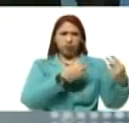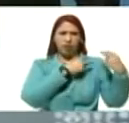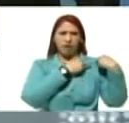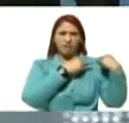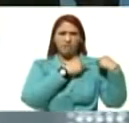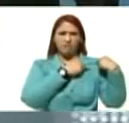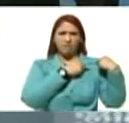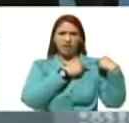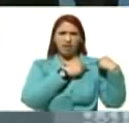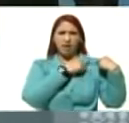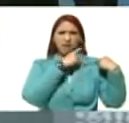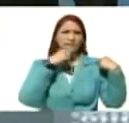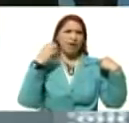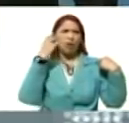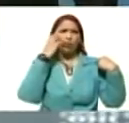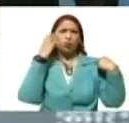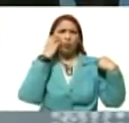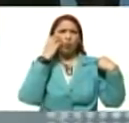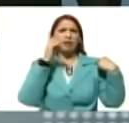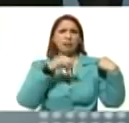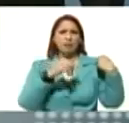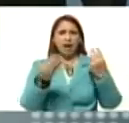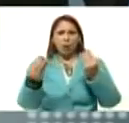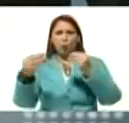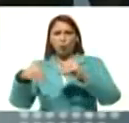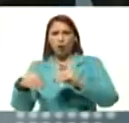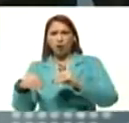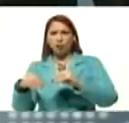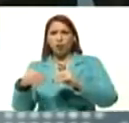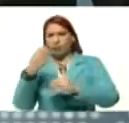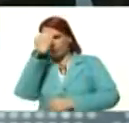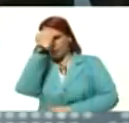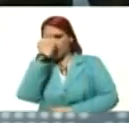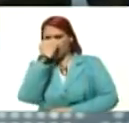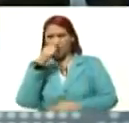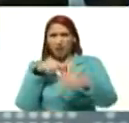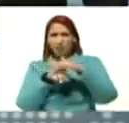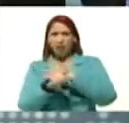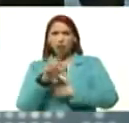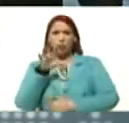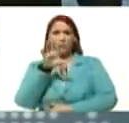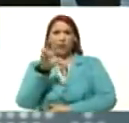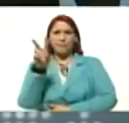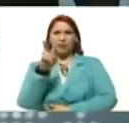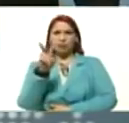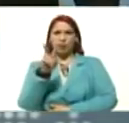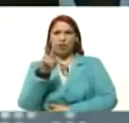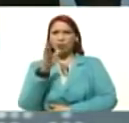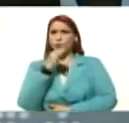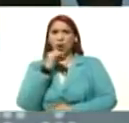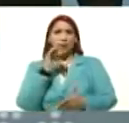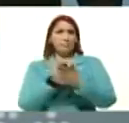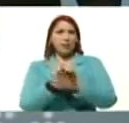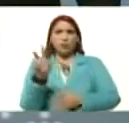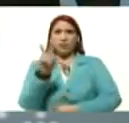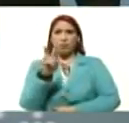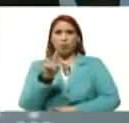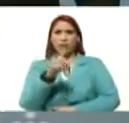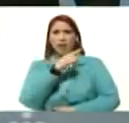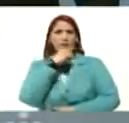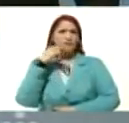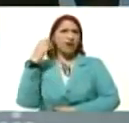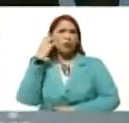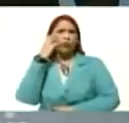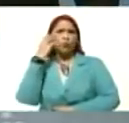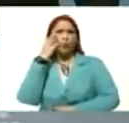y sus aliados terroristas, dentro del país, son enemigos de Venezuela, Iván Duque en primer